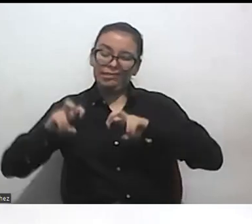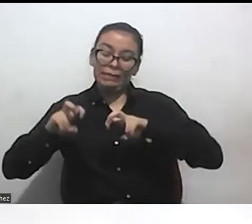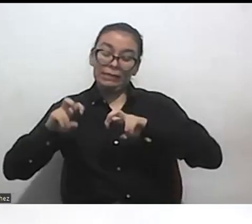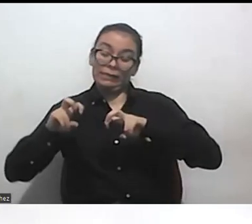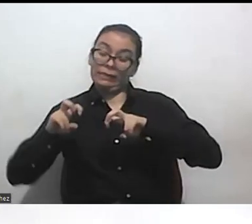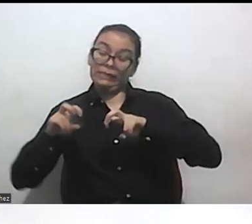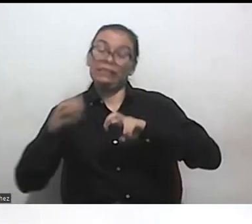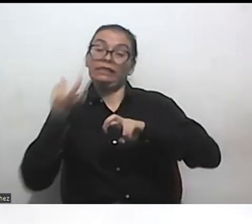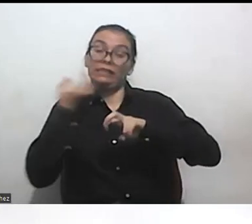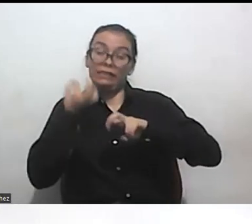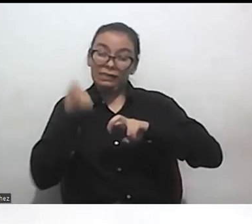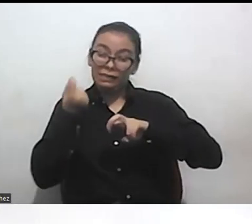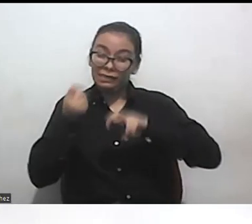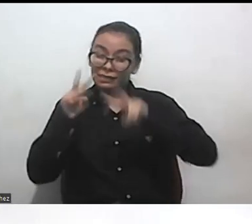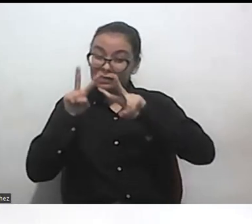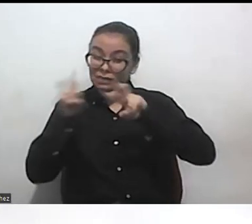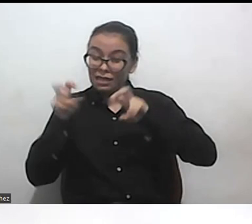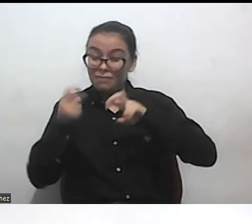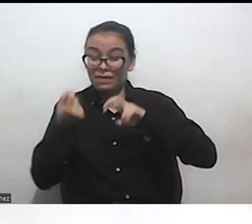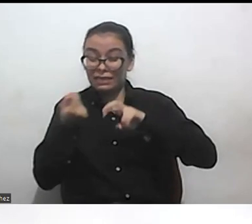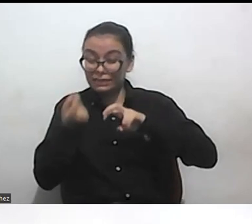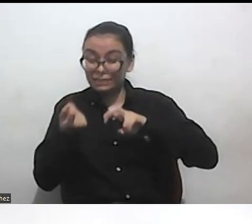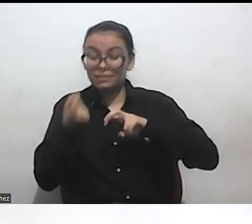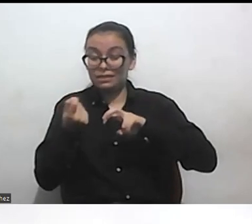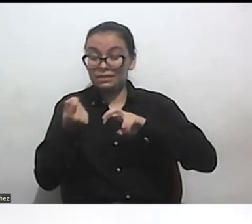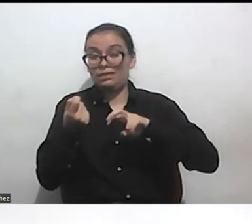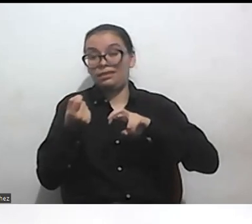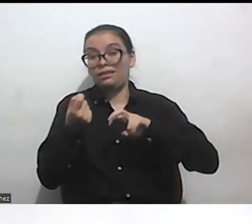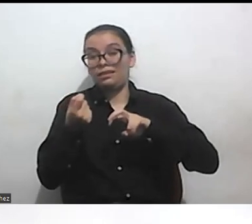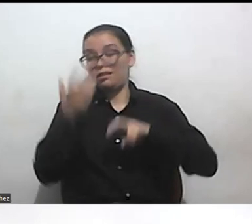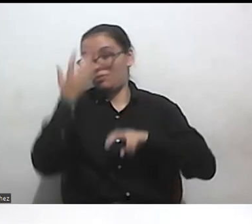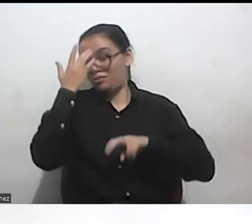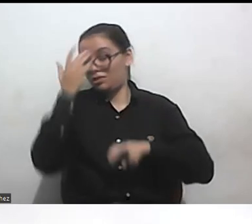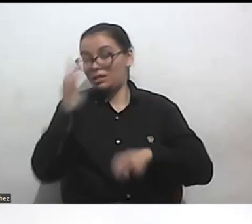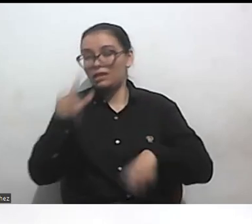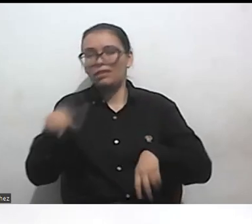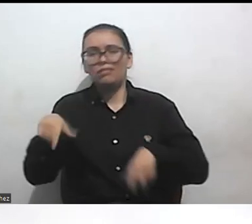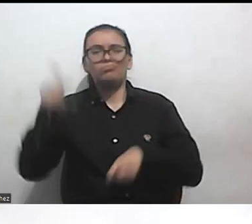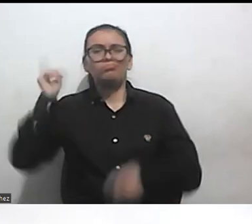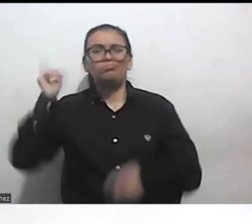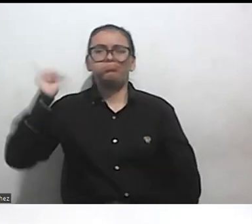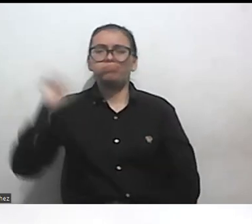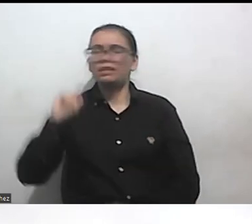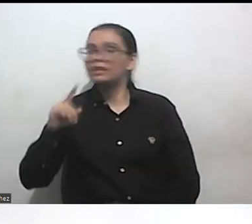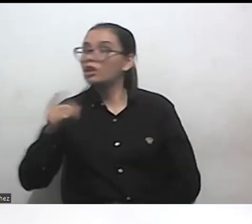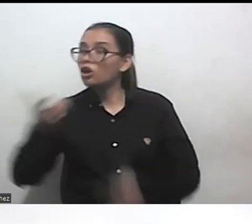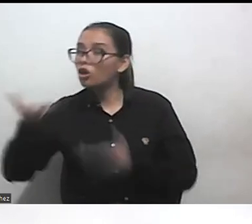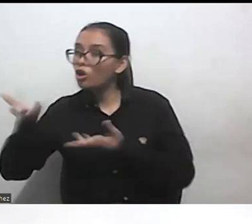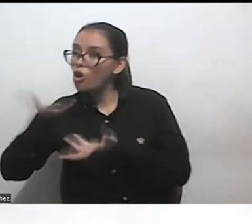para tener conversaciones o sea por muchos años no se llegó ni a la conversación más